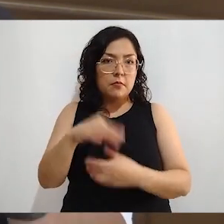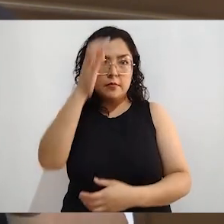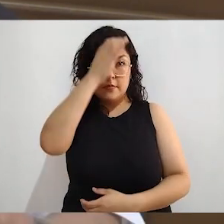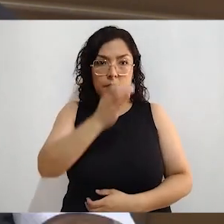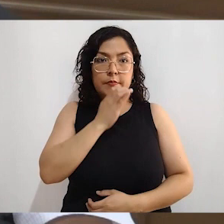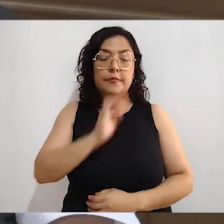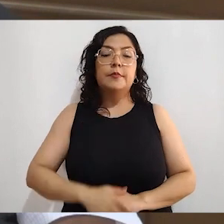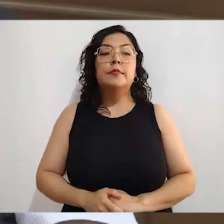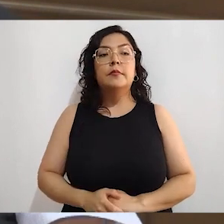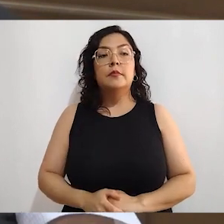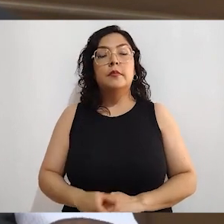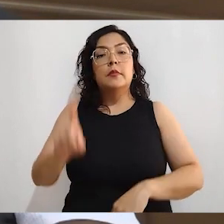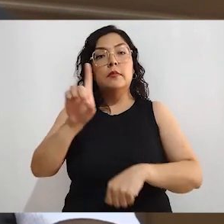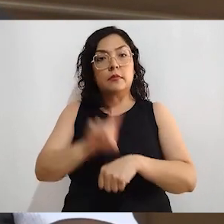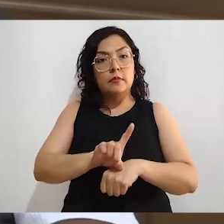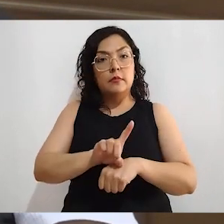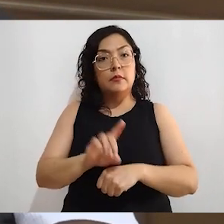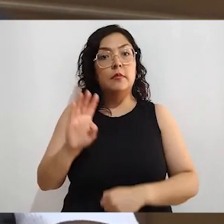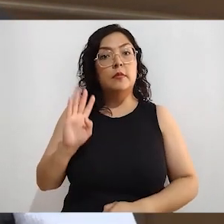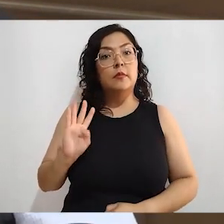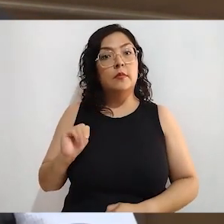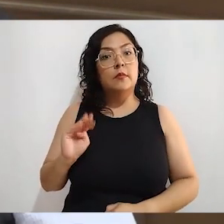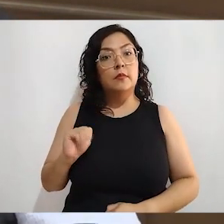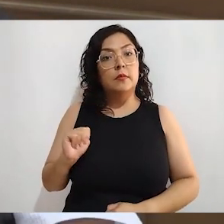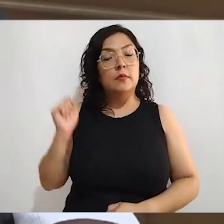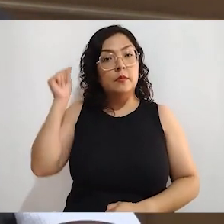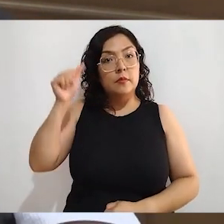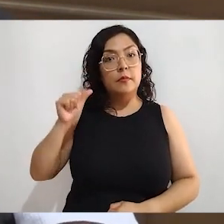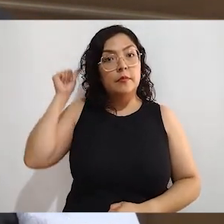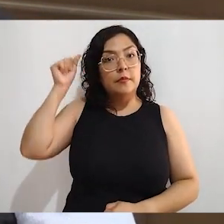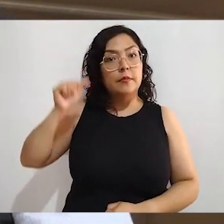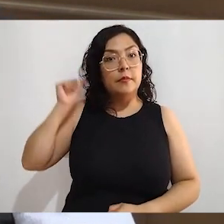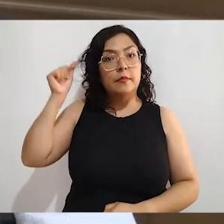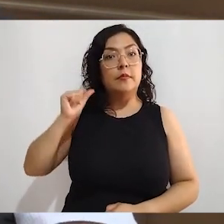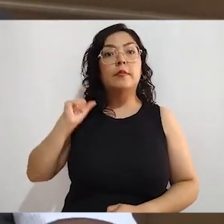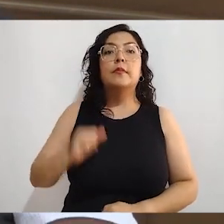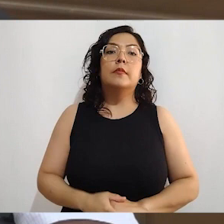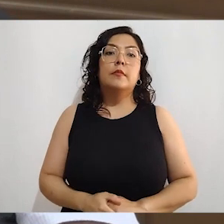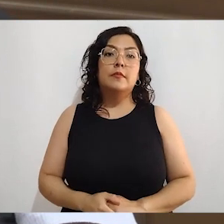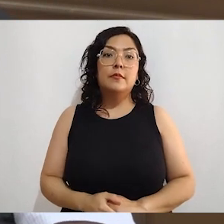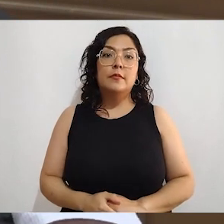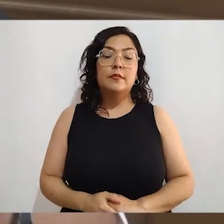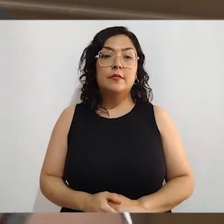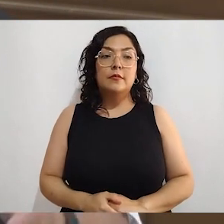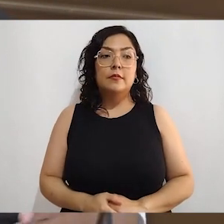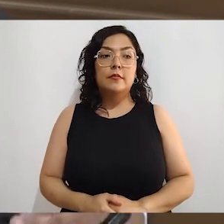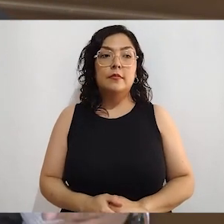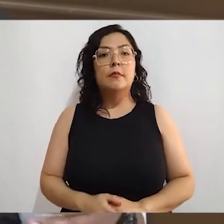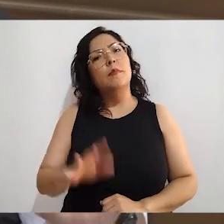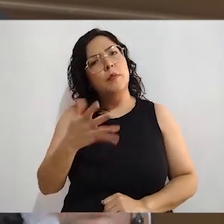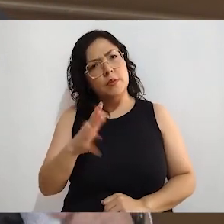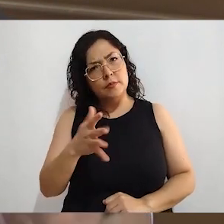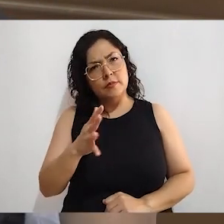Bien, y a partir del 9 de abril, también en muy pocos días, este personal, estas 1.200